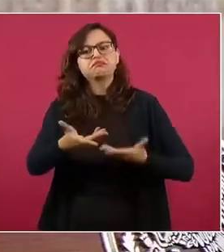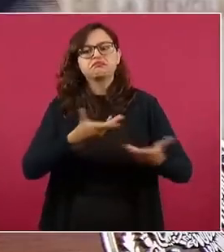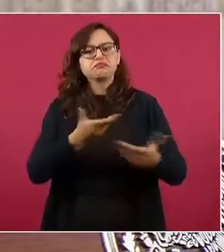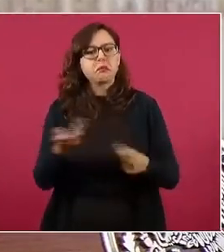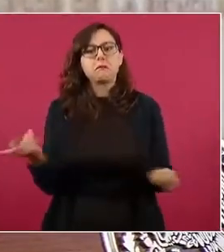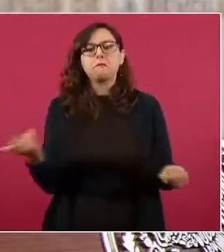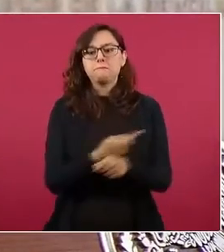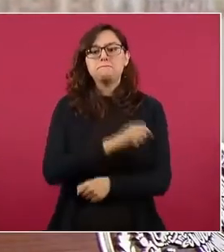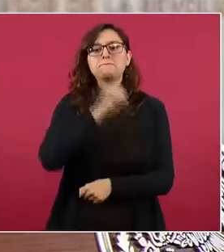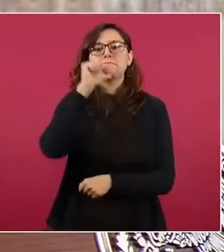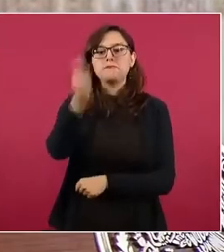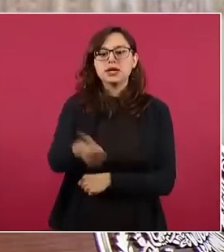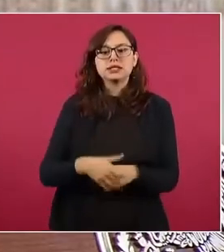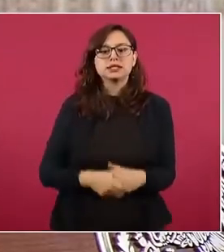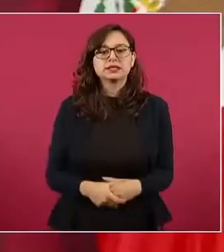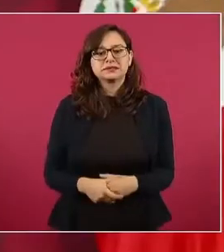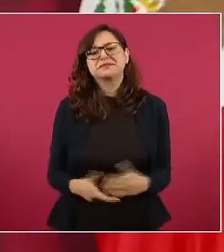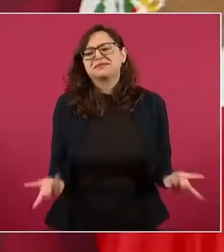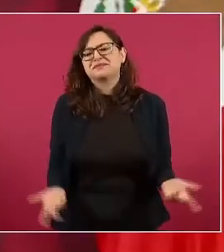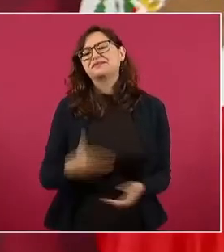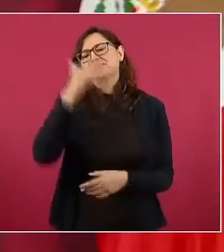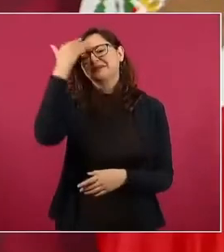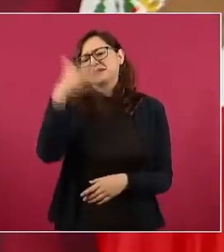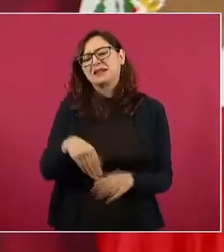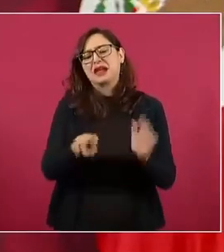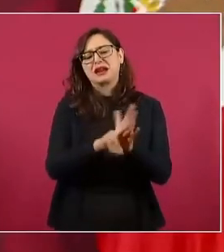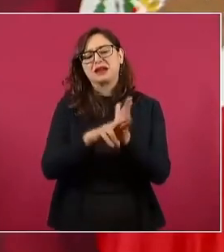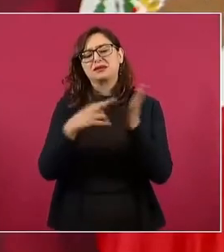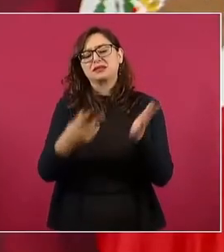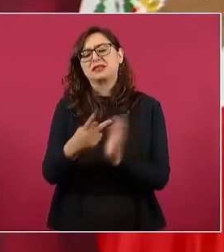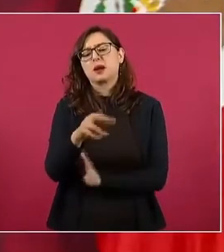sabemos que vamos a estar en el proceso en contra,